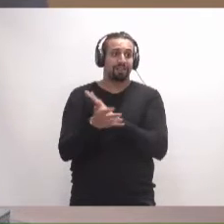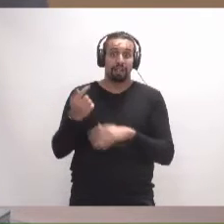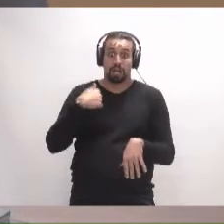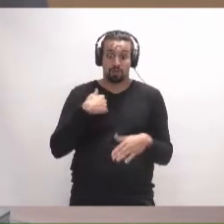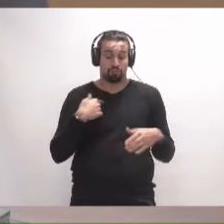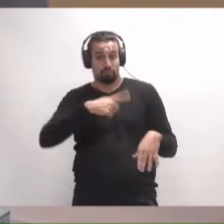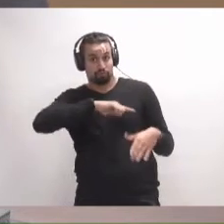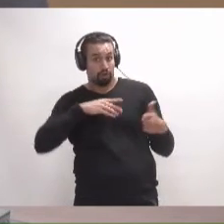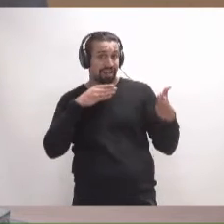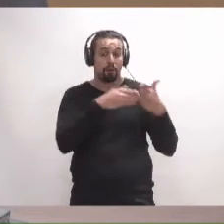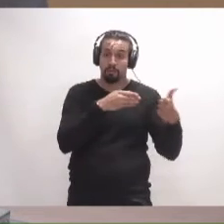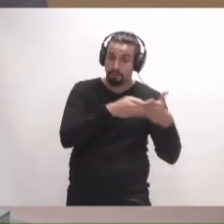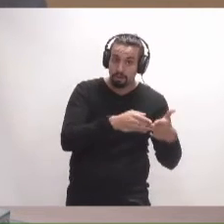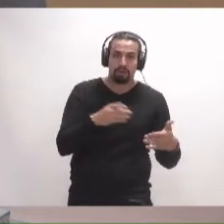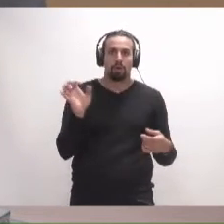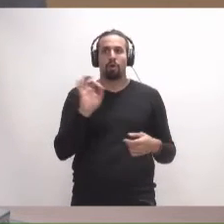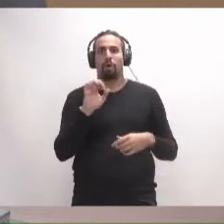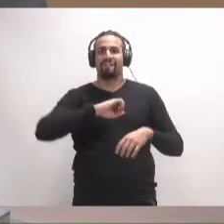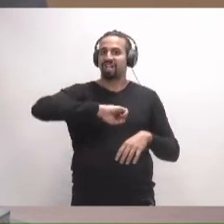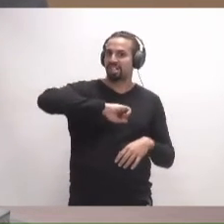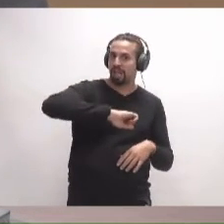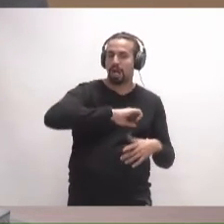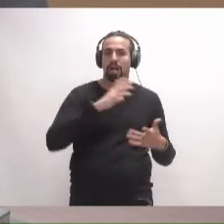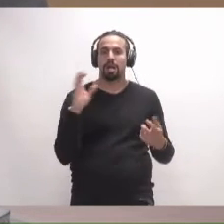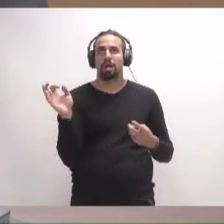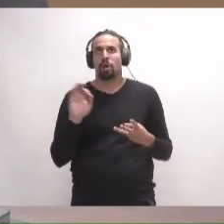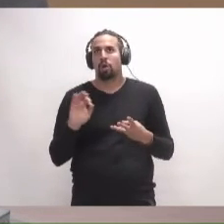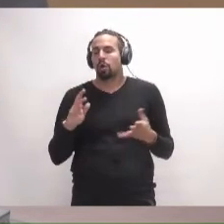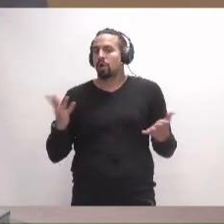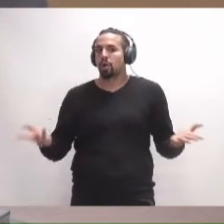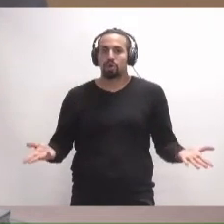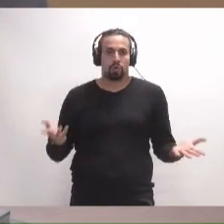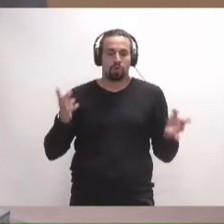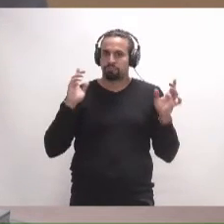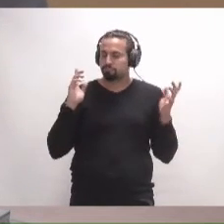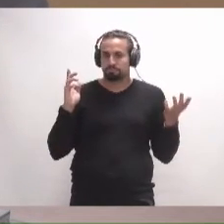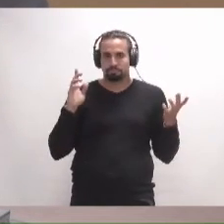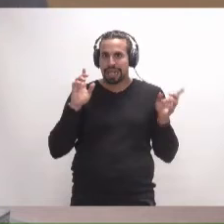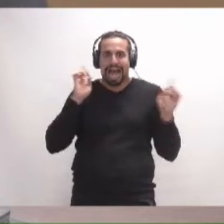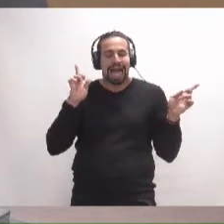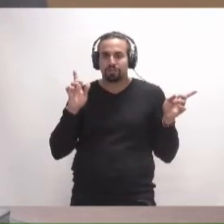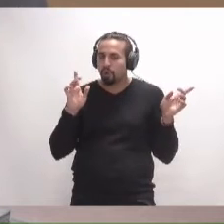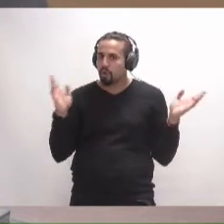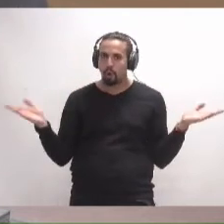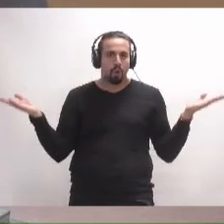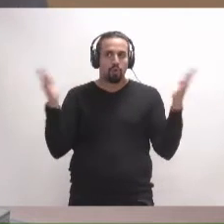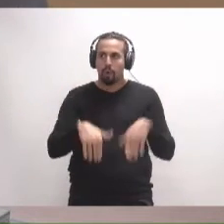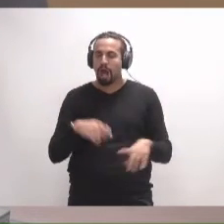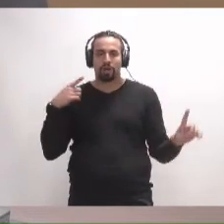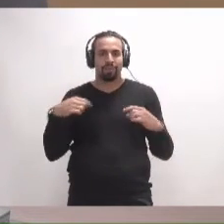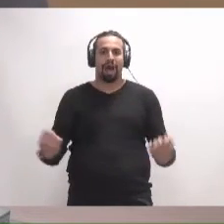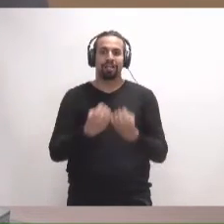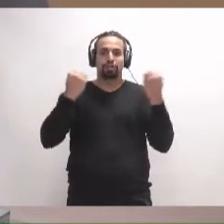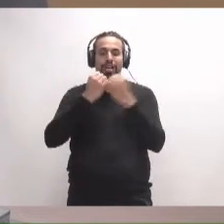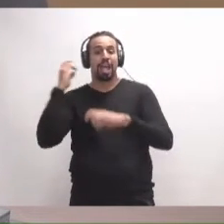quieran torpedear, ni fastidiar, ni en ningún caso desarrollar acciones